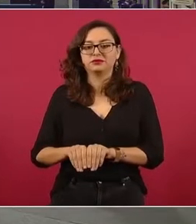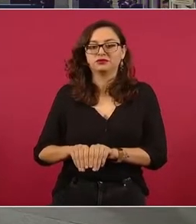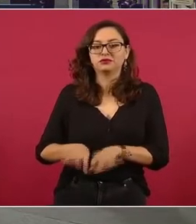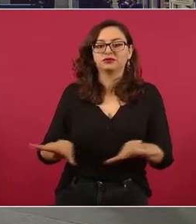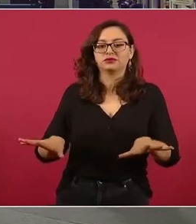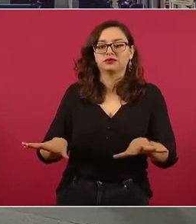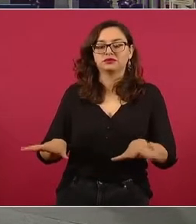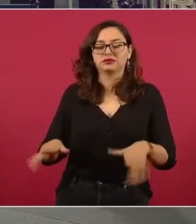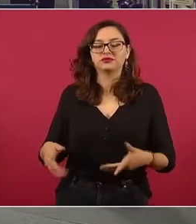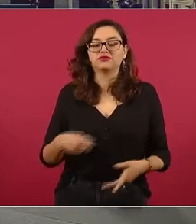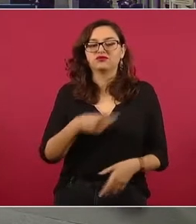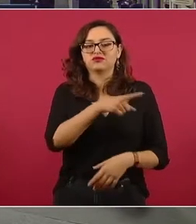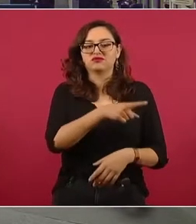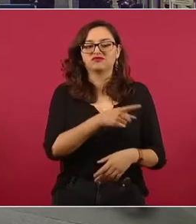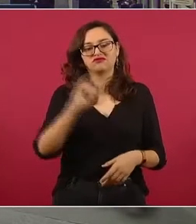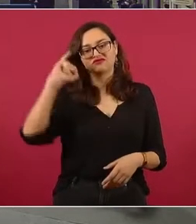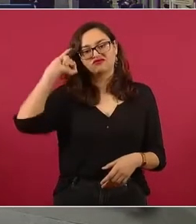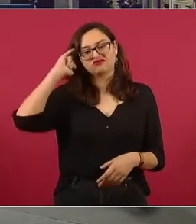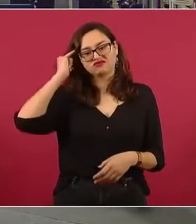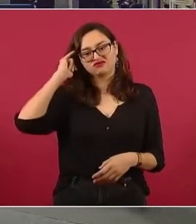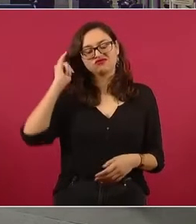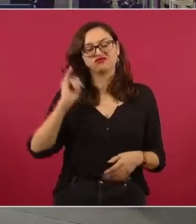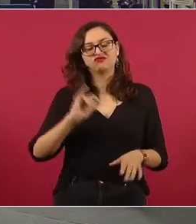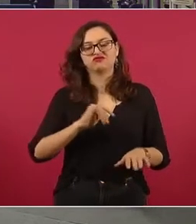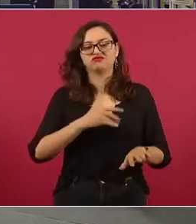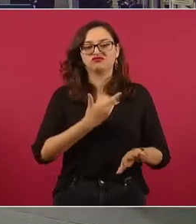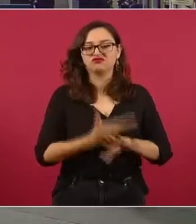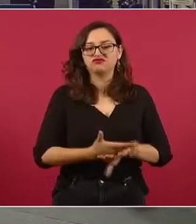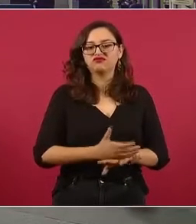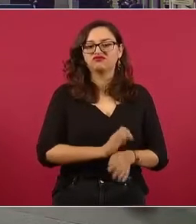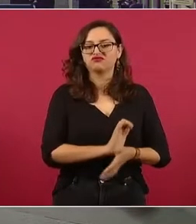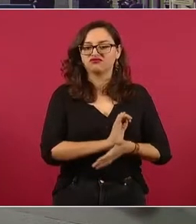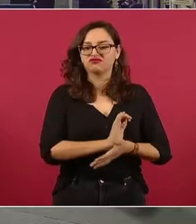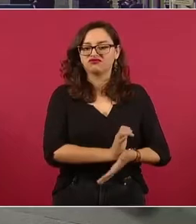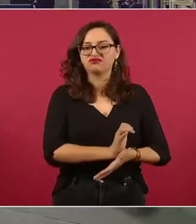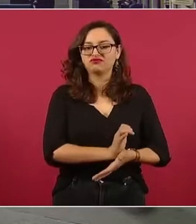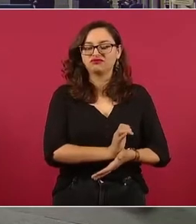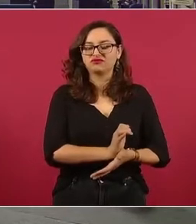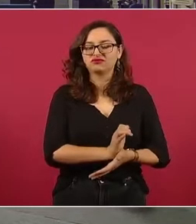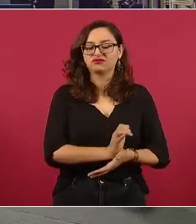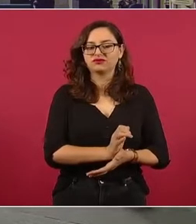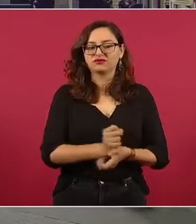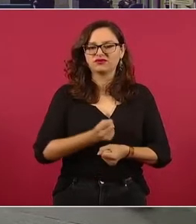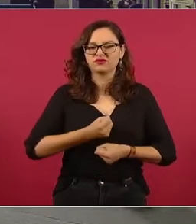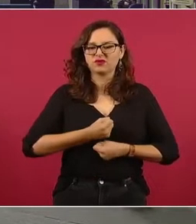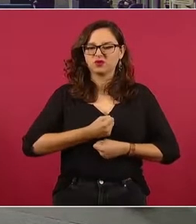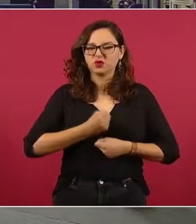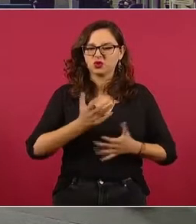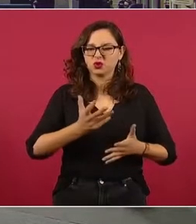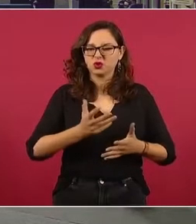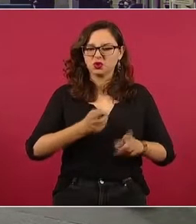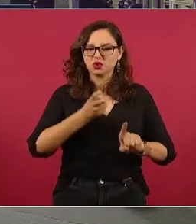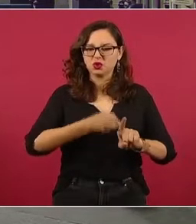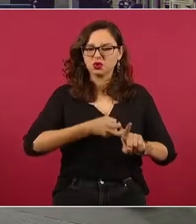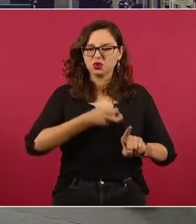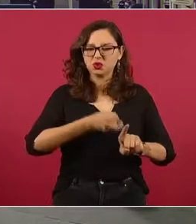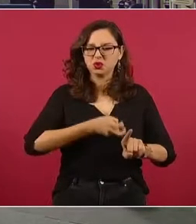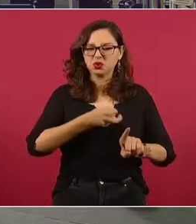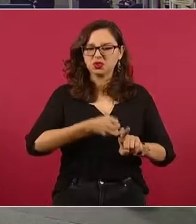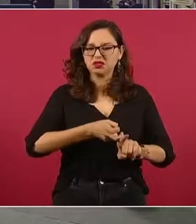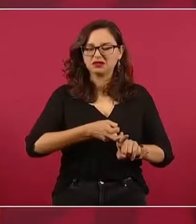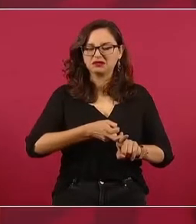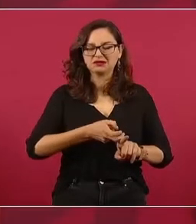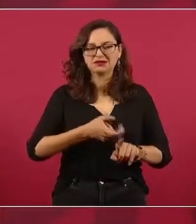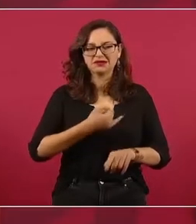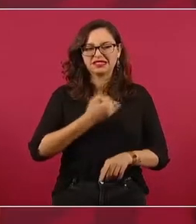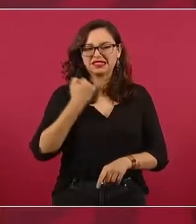indígenas, pero así con un